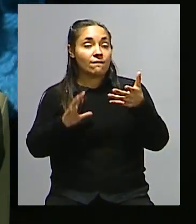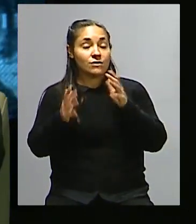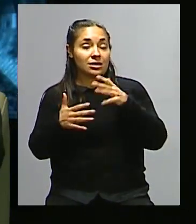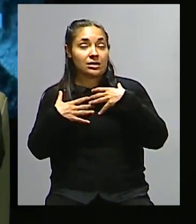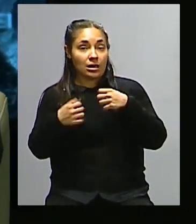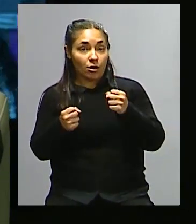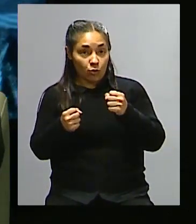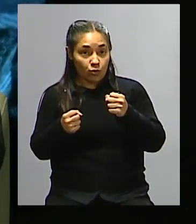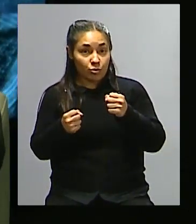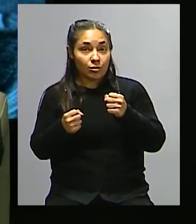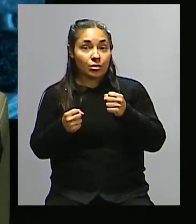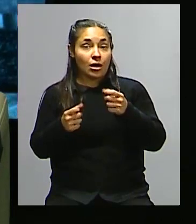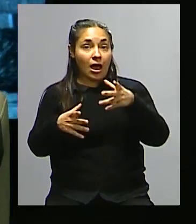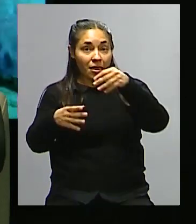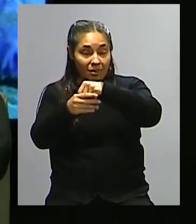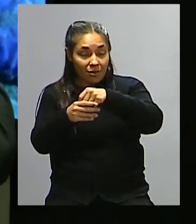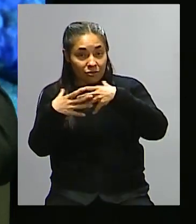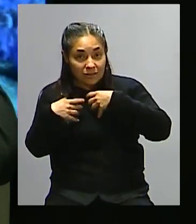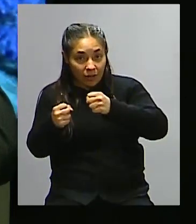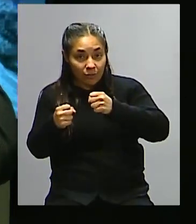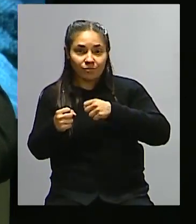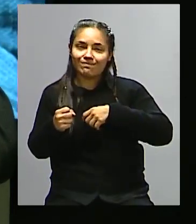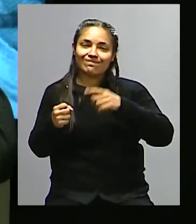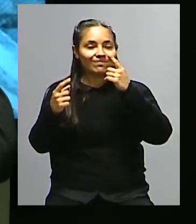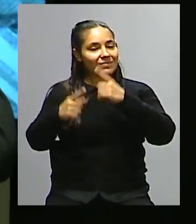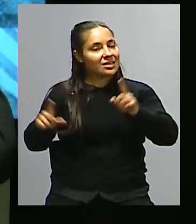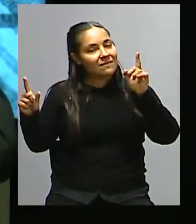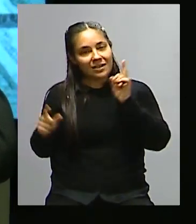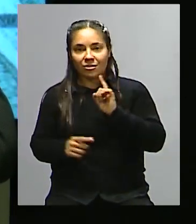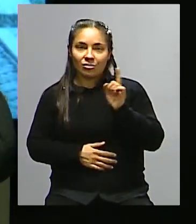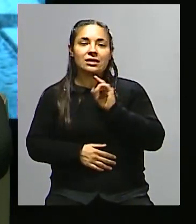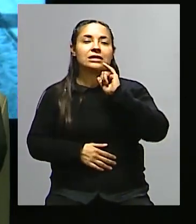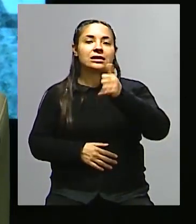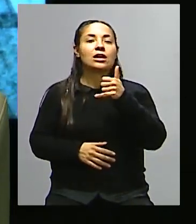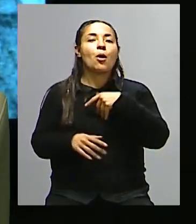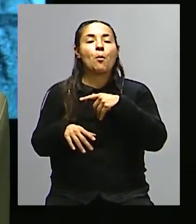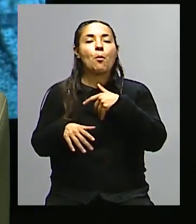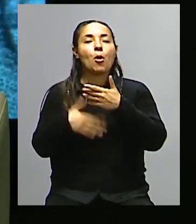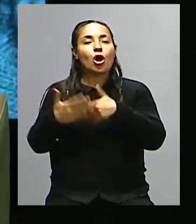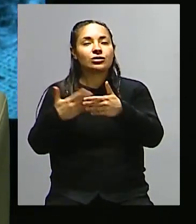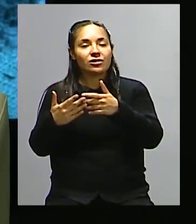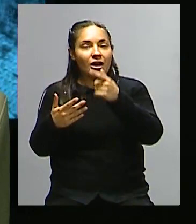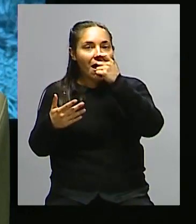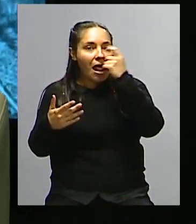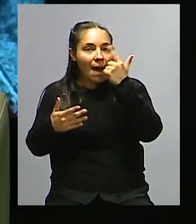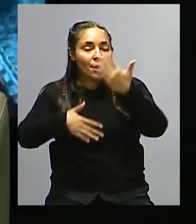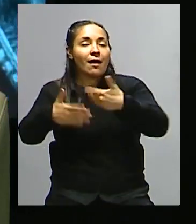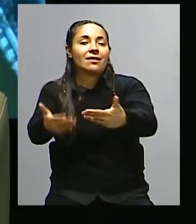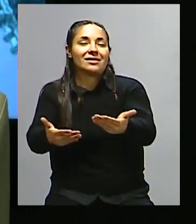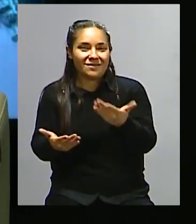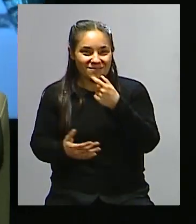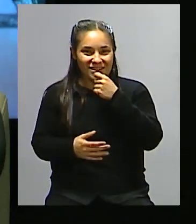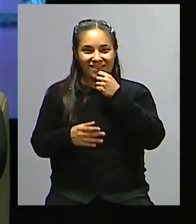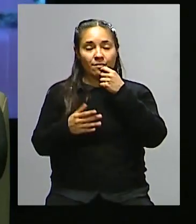salud? No podríamos decir que lo notemos tan distinto. Sí aceleró un montón de procesos que tienen que ver con el acceso a